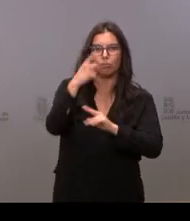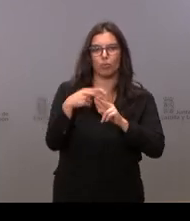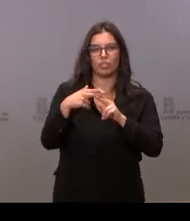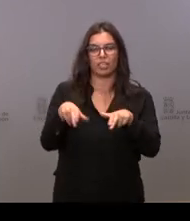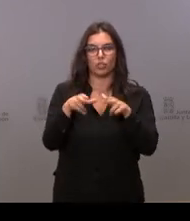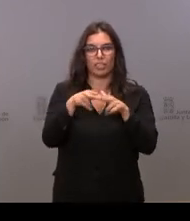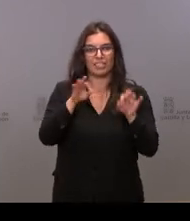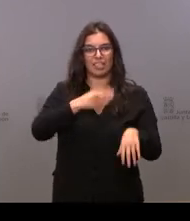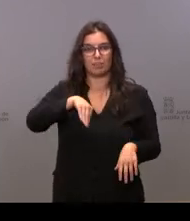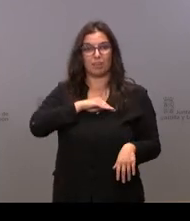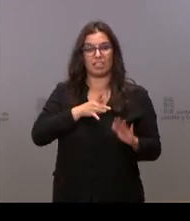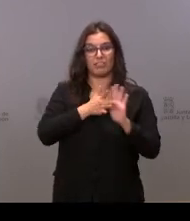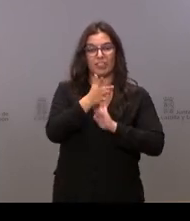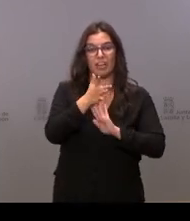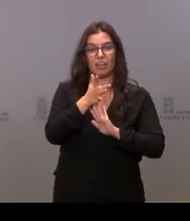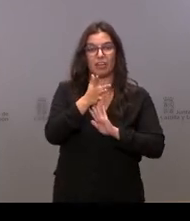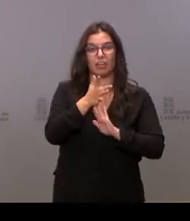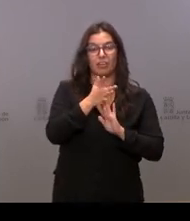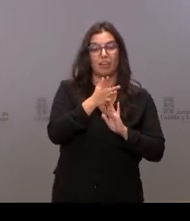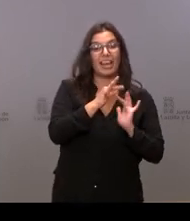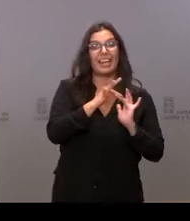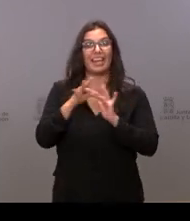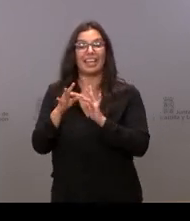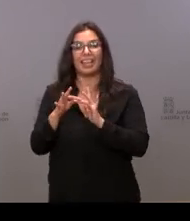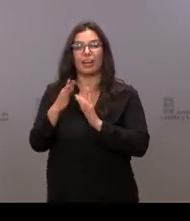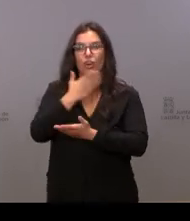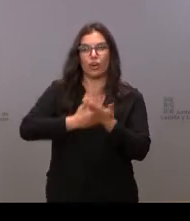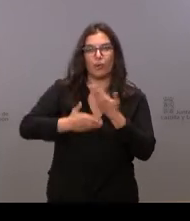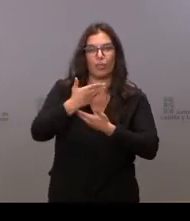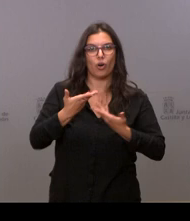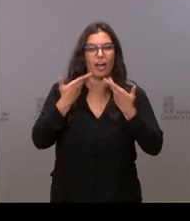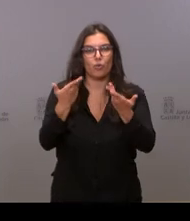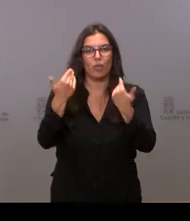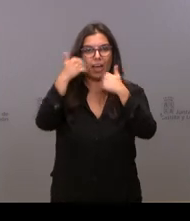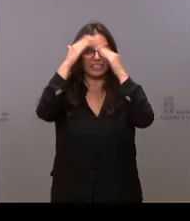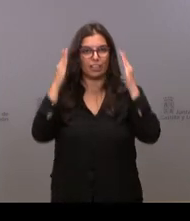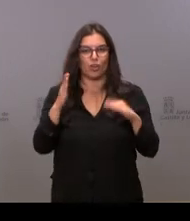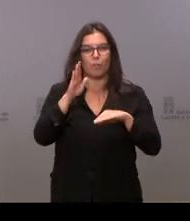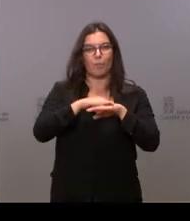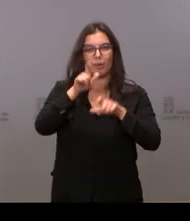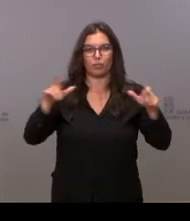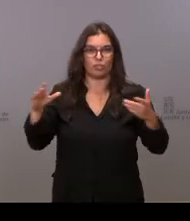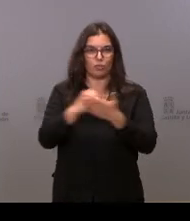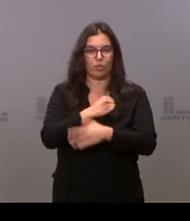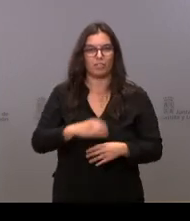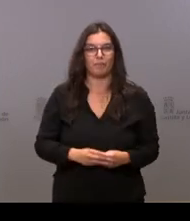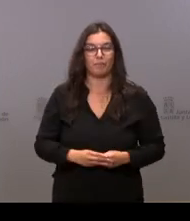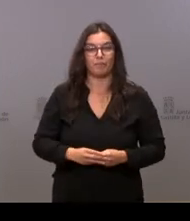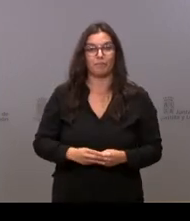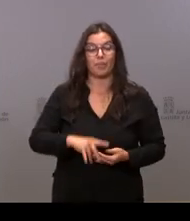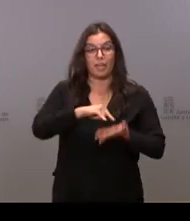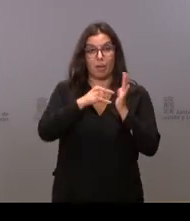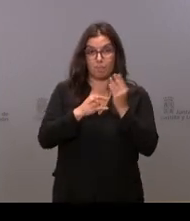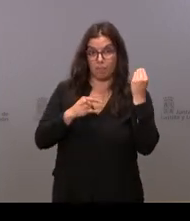que es tanto como seguir liderando la colaboración, la ayuda, la atención a todos vosotros. El plan hoy